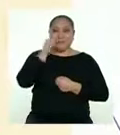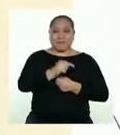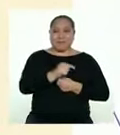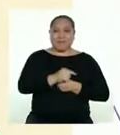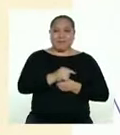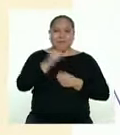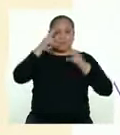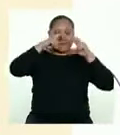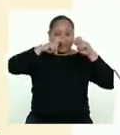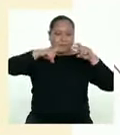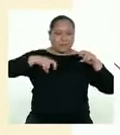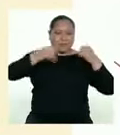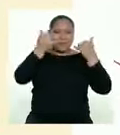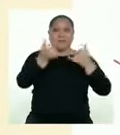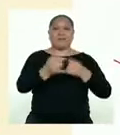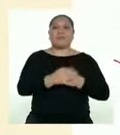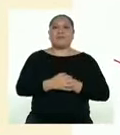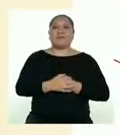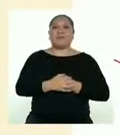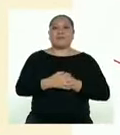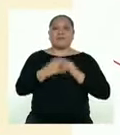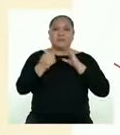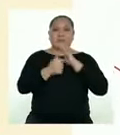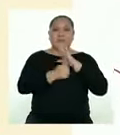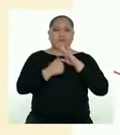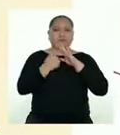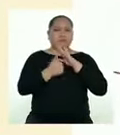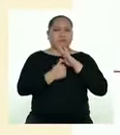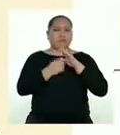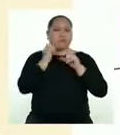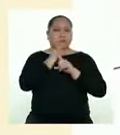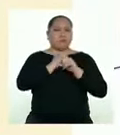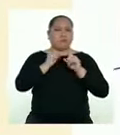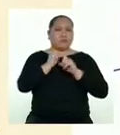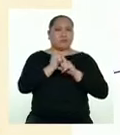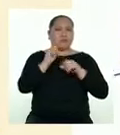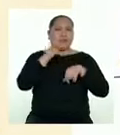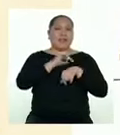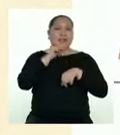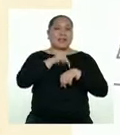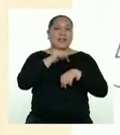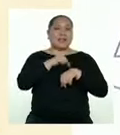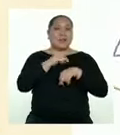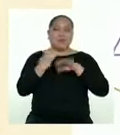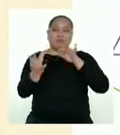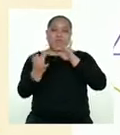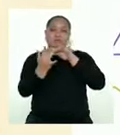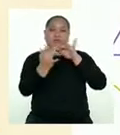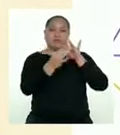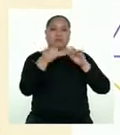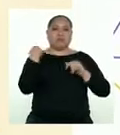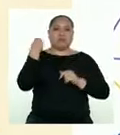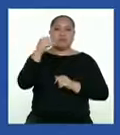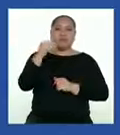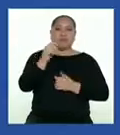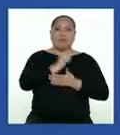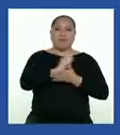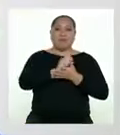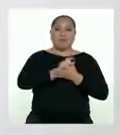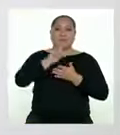texto que vamos a analizar hoy. ¿Aislamiento social? Tiempo para reconectarnos con las y los adolescentes de UNICEF.